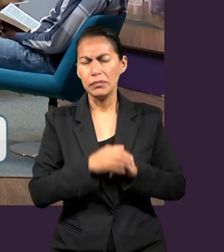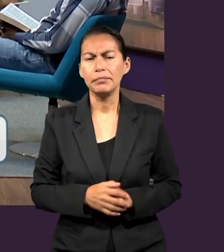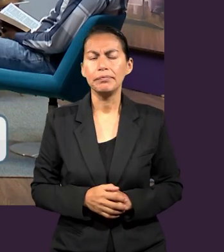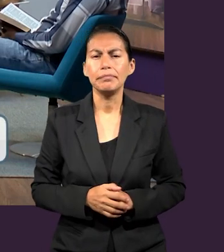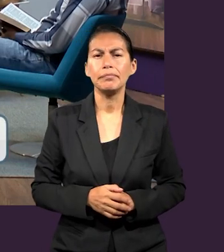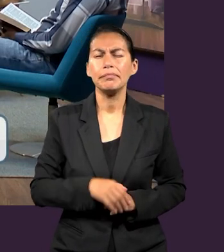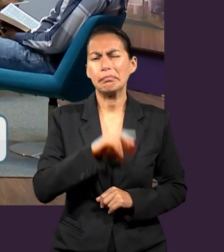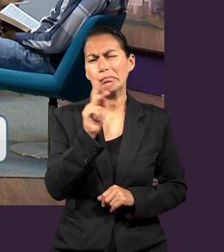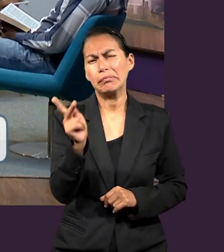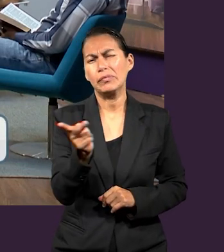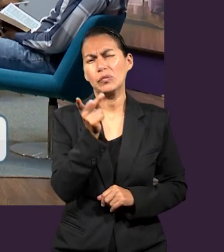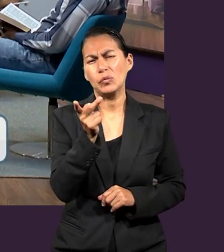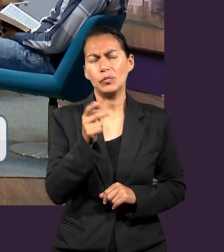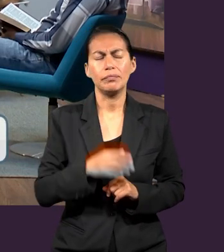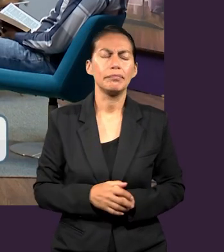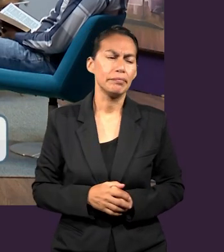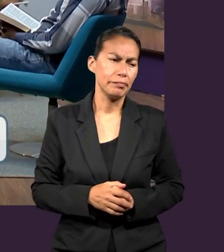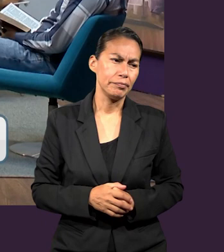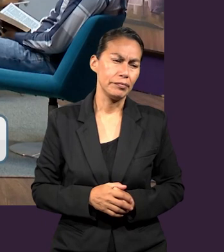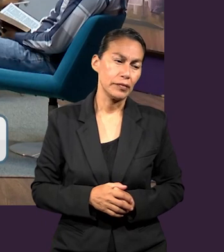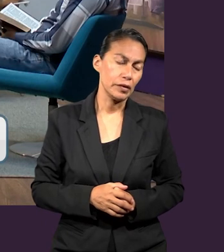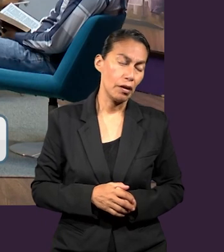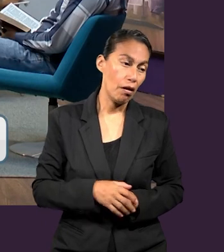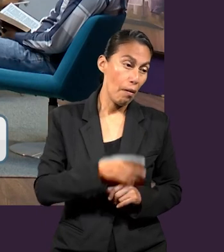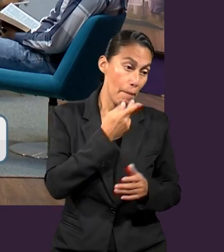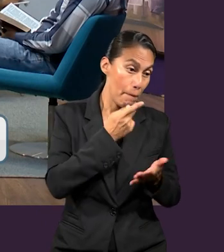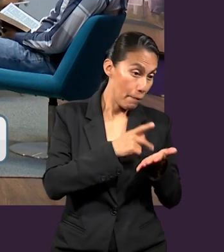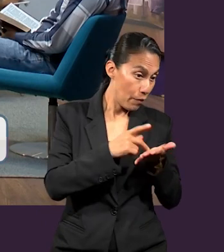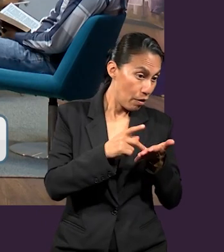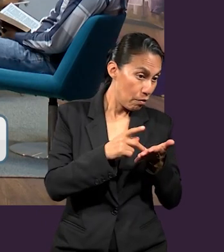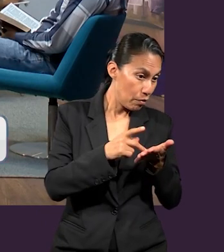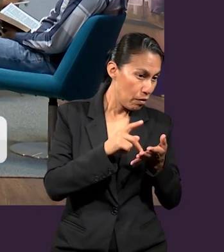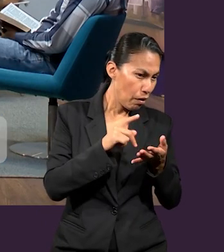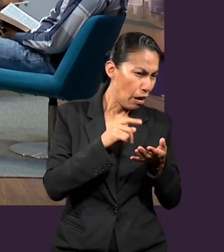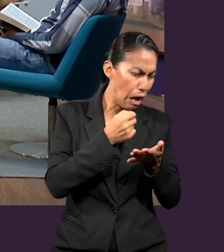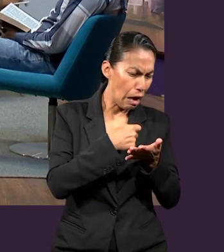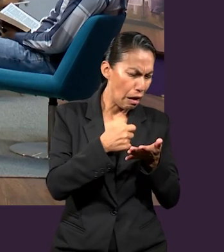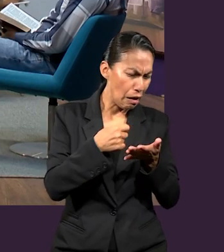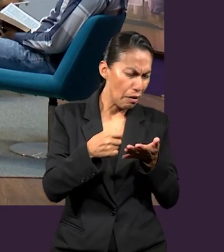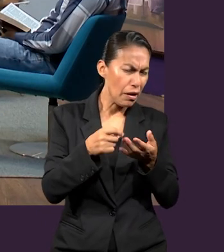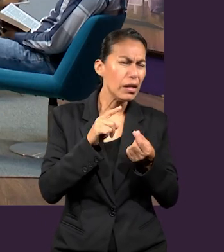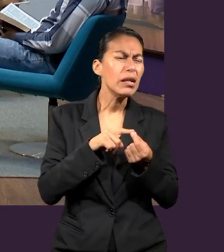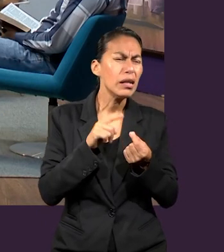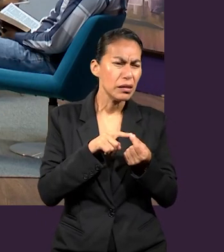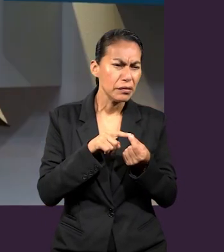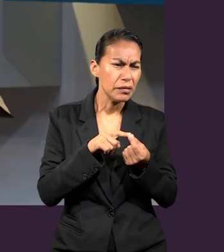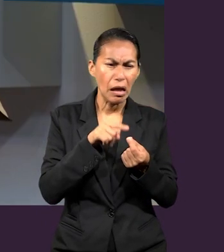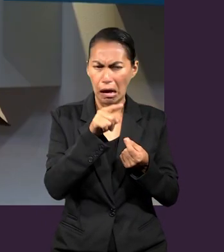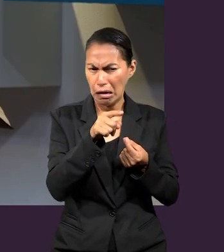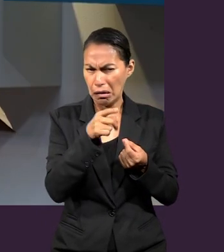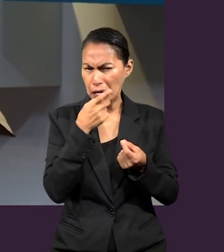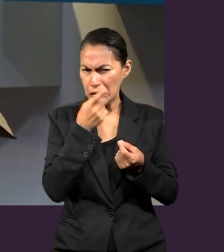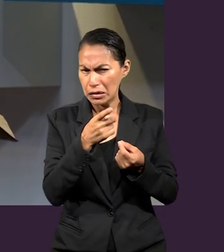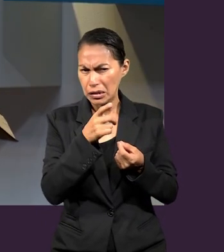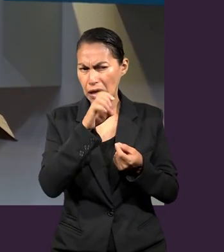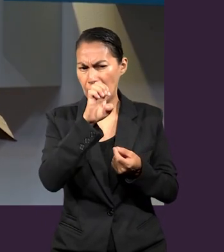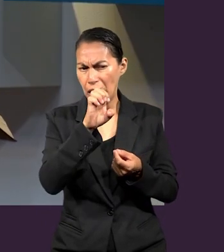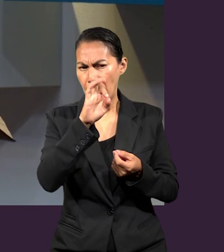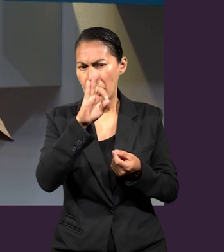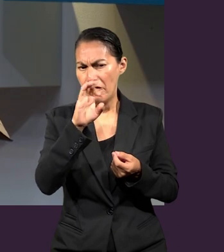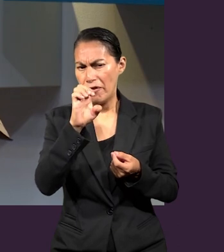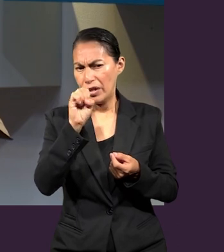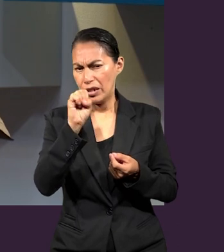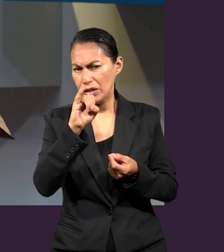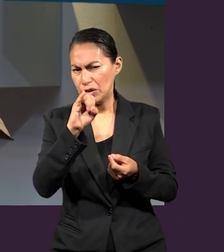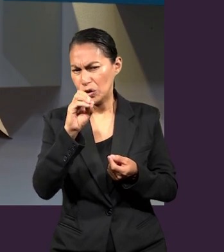Tengo una pregunta. ¿A quién le escribe Pablo? Sabemos que el título dice, pues, a los Efesios.